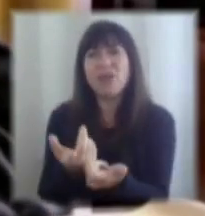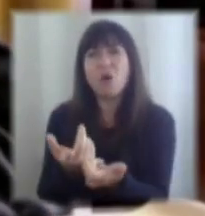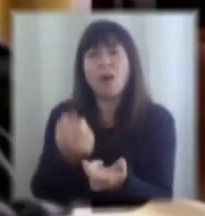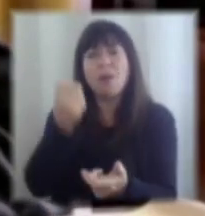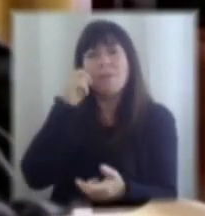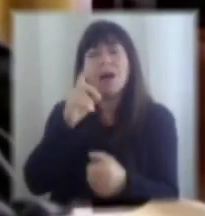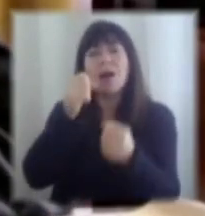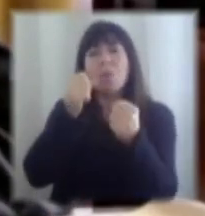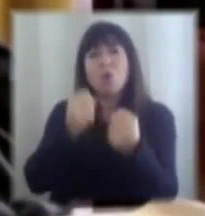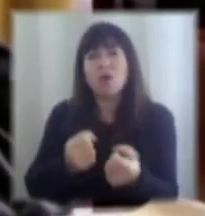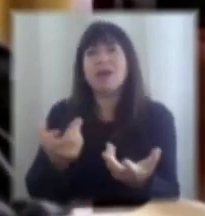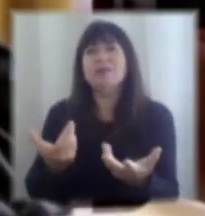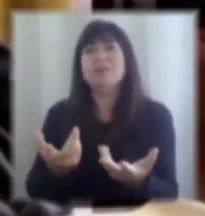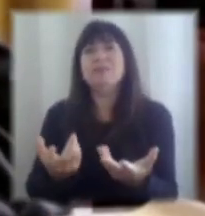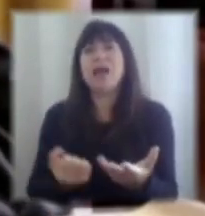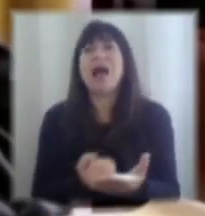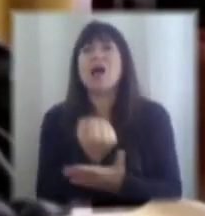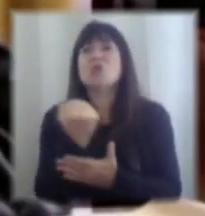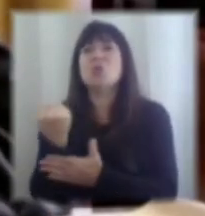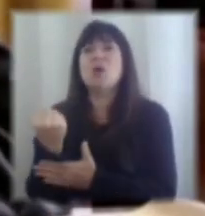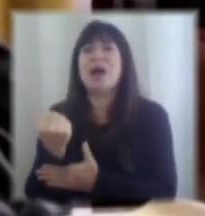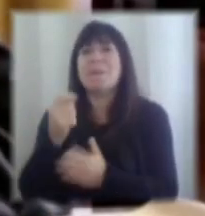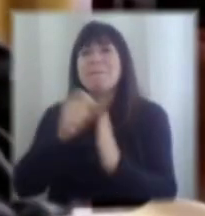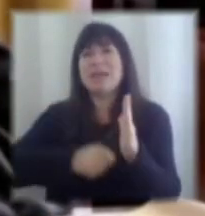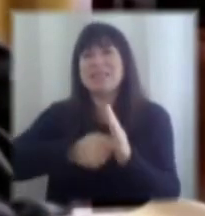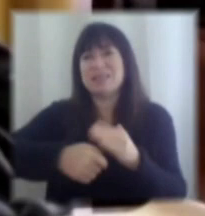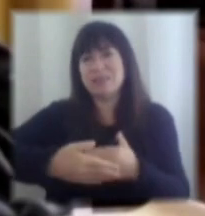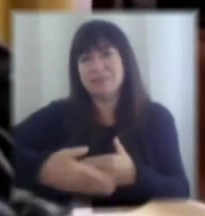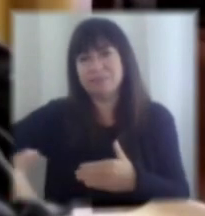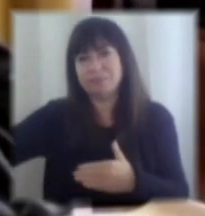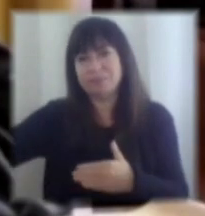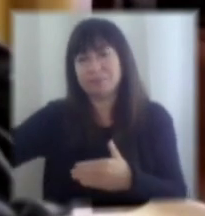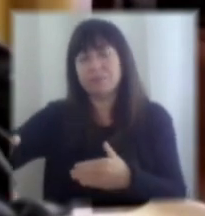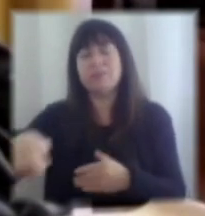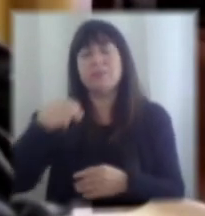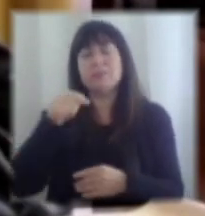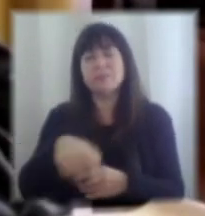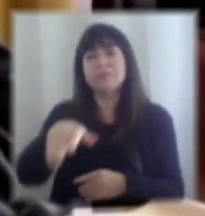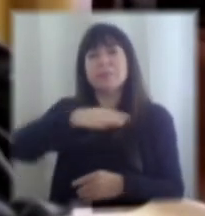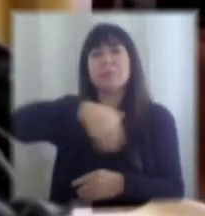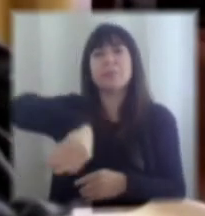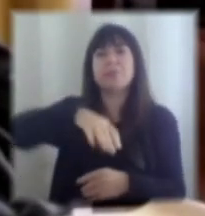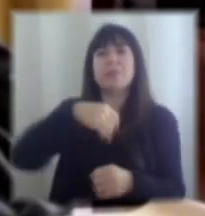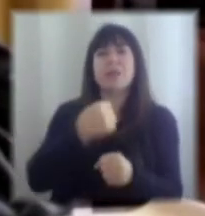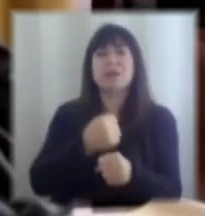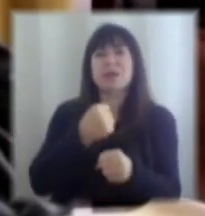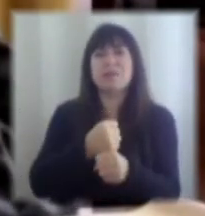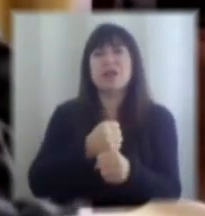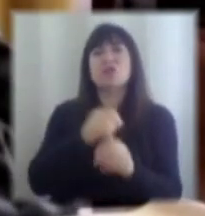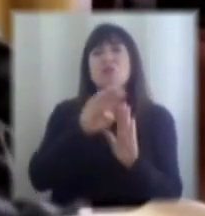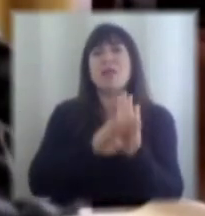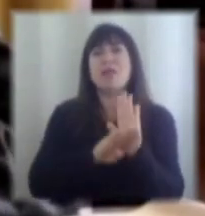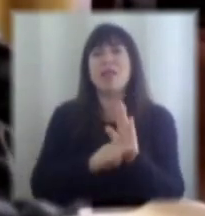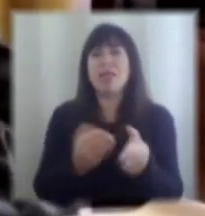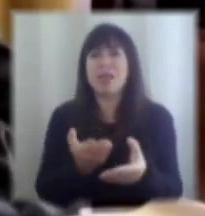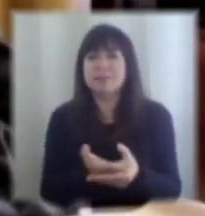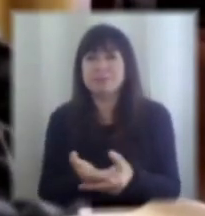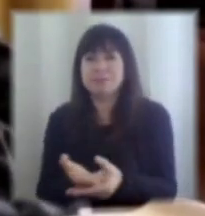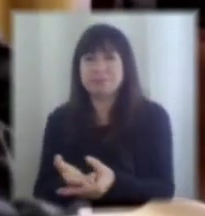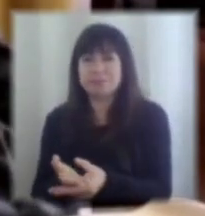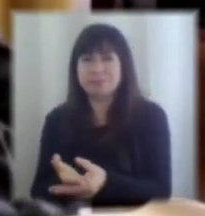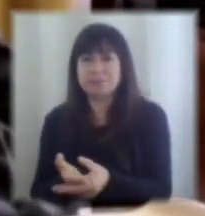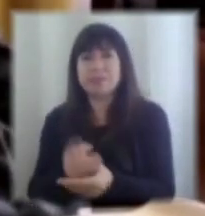los meses que vienen y ahí nosotros estamos trabajando en una batería de medidas así como primero lo hicimos con